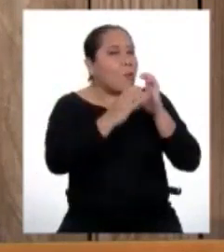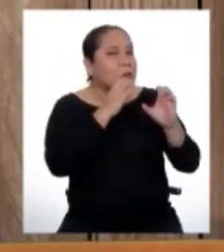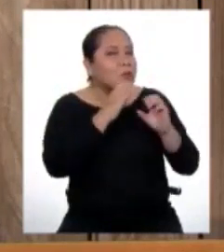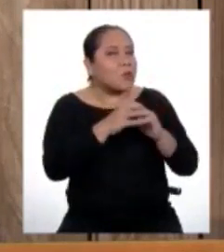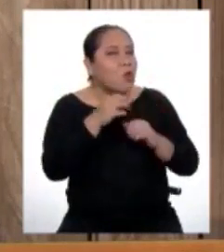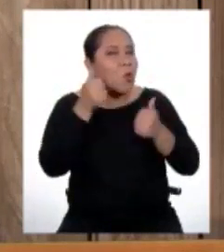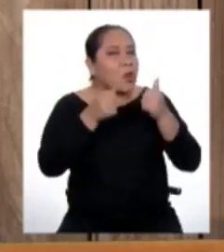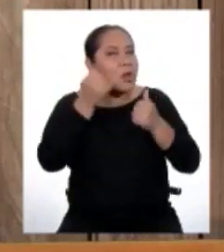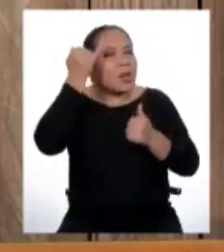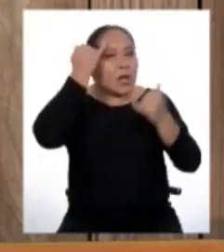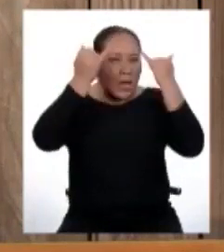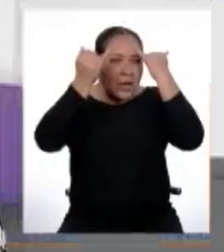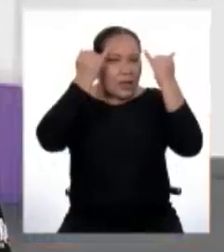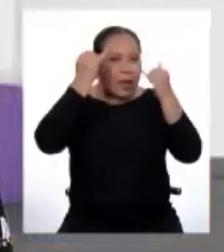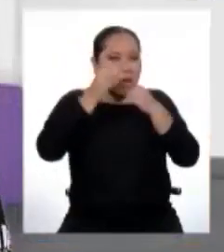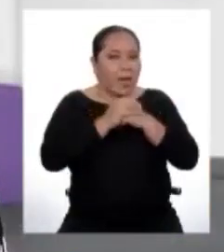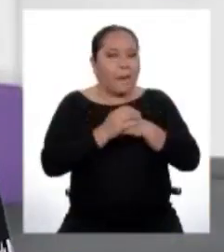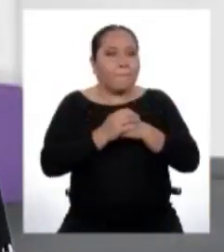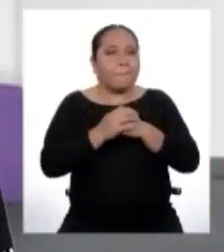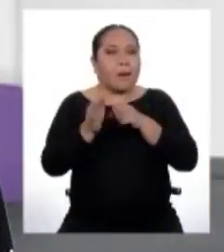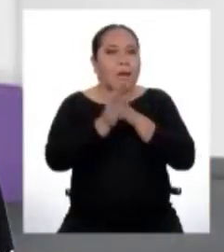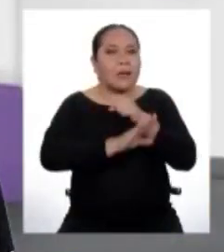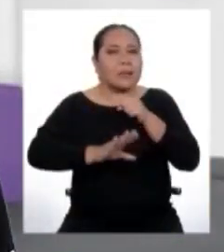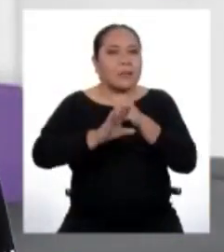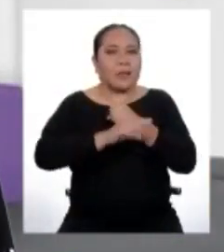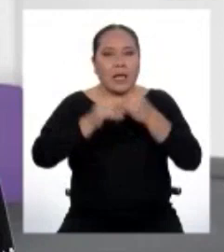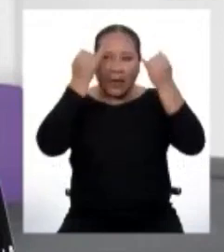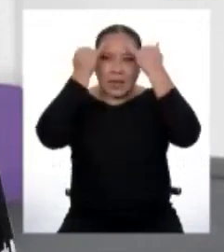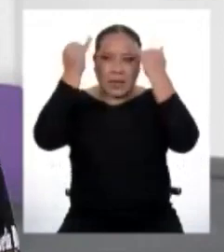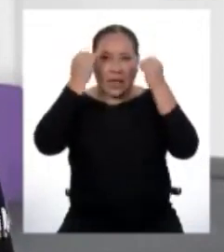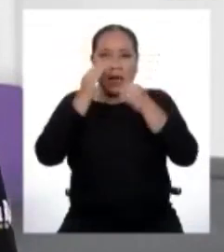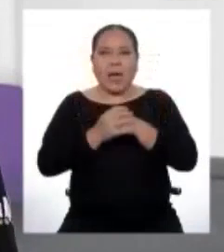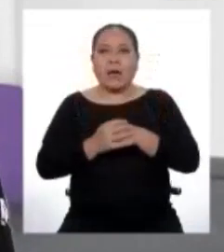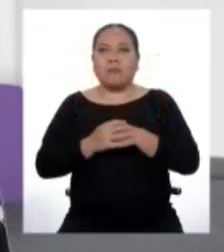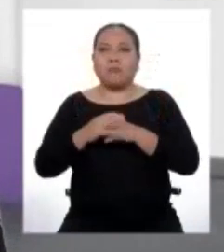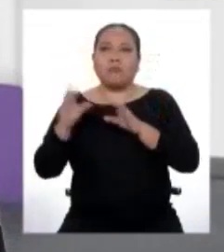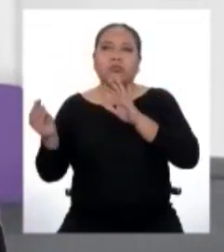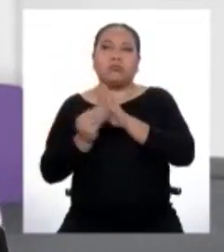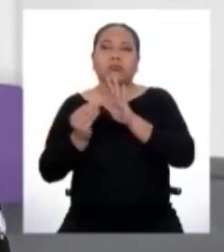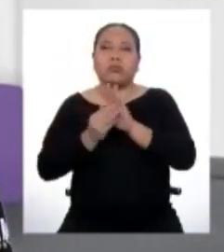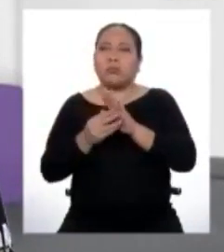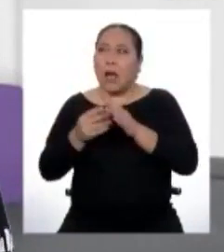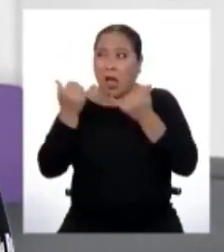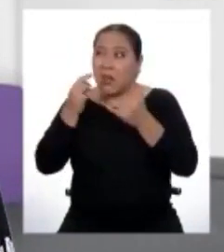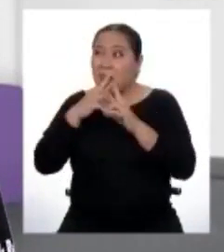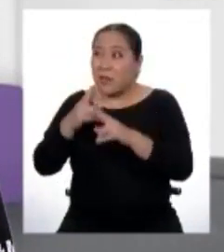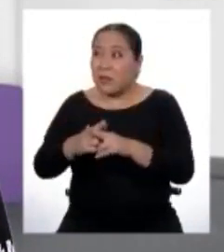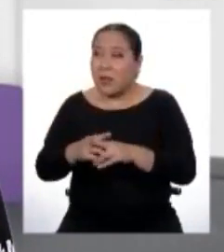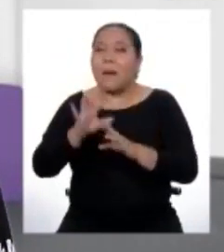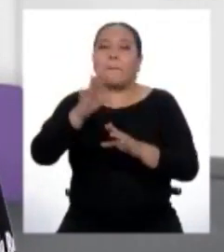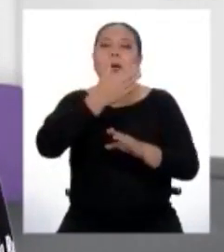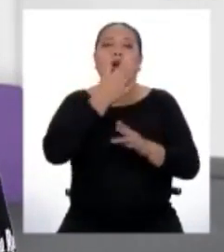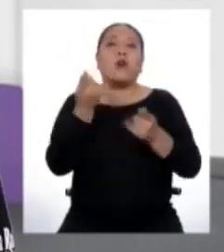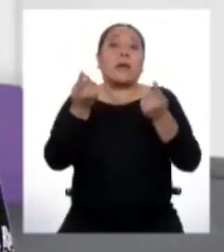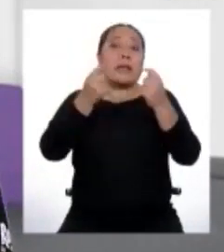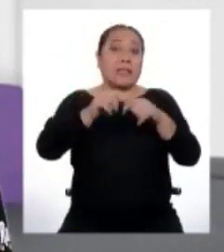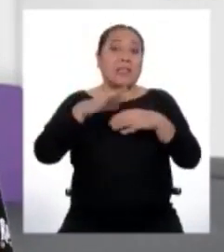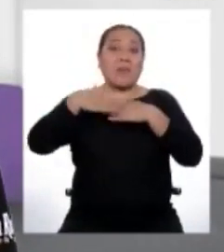principal y cuál sería la secundaria? ¿Te tengo que responder ahorita? ¿Qué te parece si mejor nos vamos a una pausa comercial